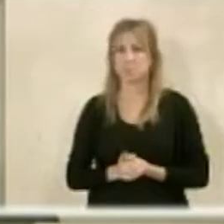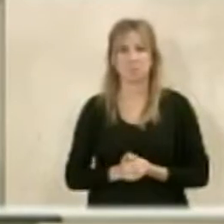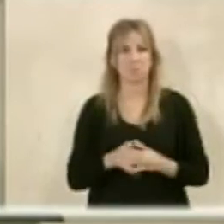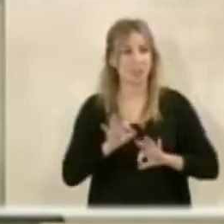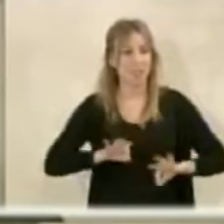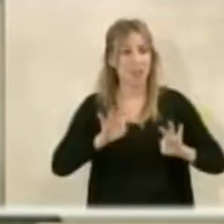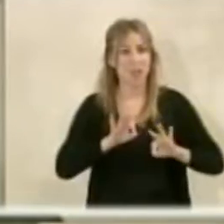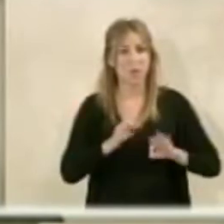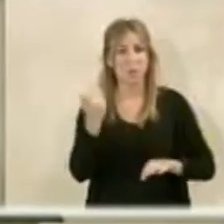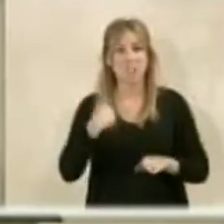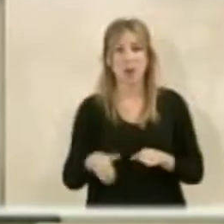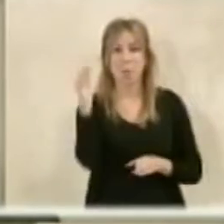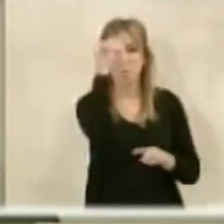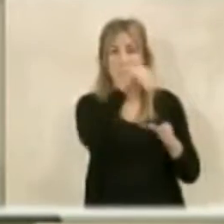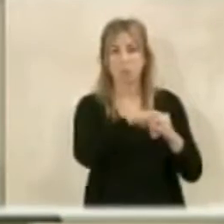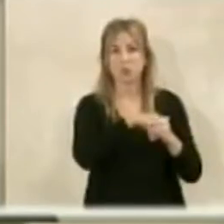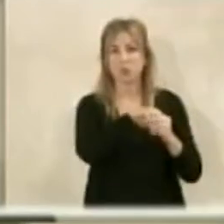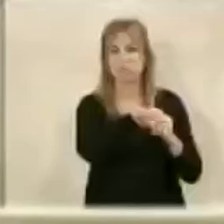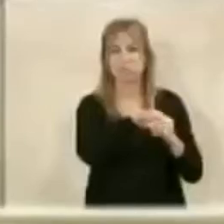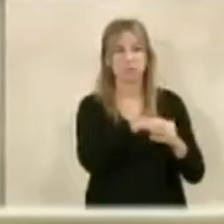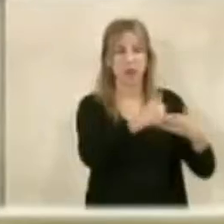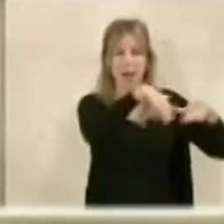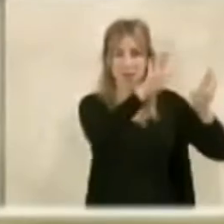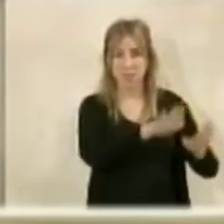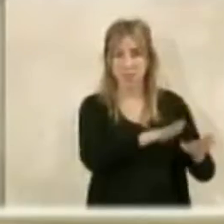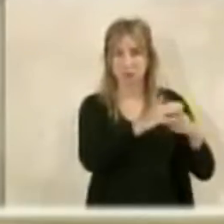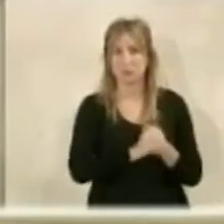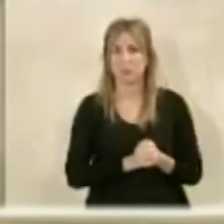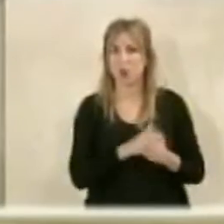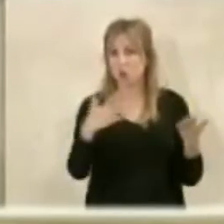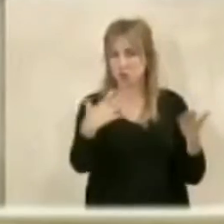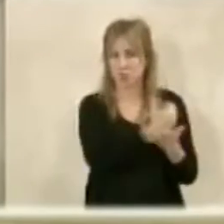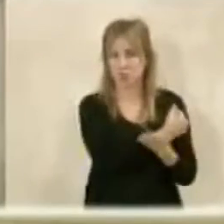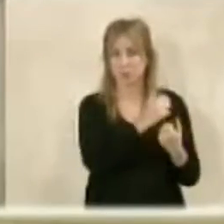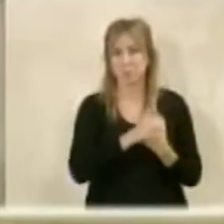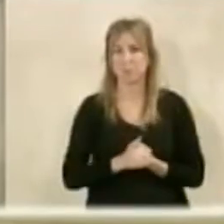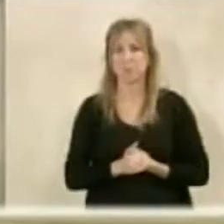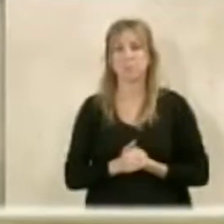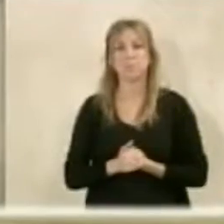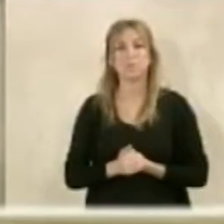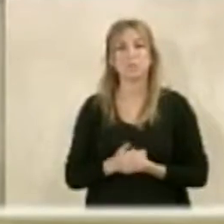Nada, pues pasamos a votar el punto tercero. Voto a favor. Unanimidad. Muchas gracias. Punto cuarto.